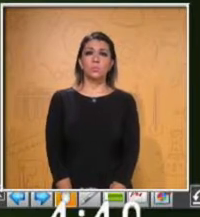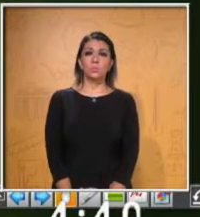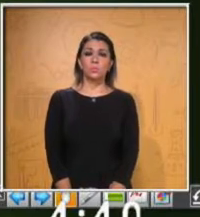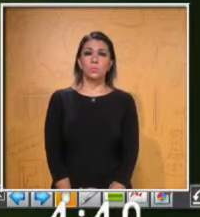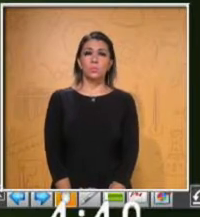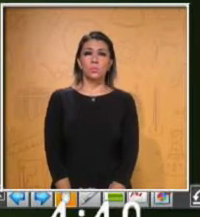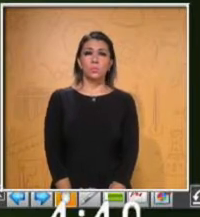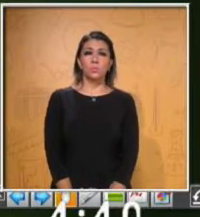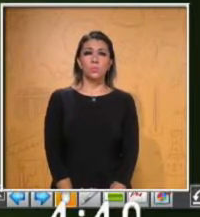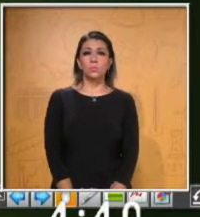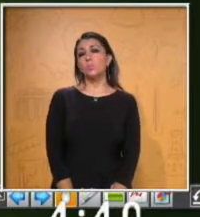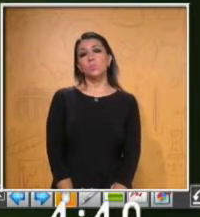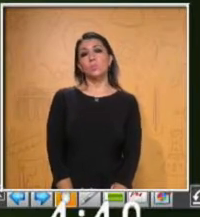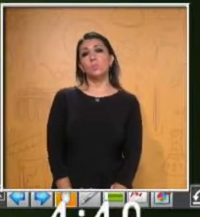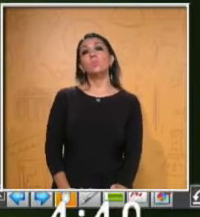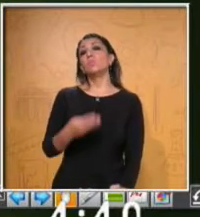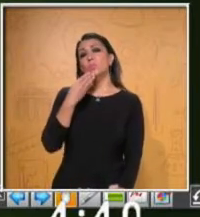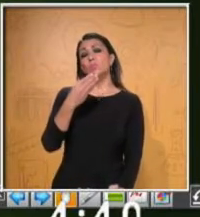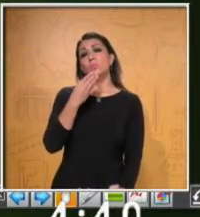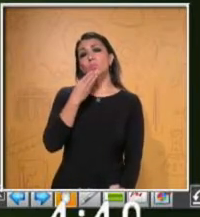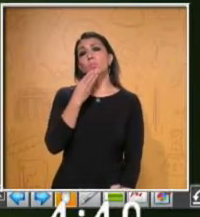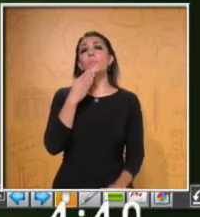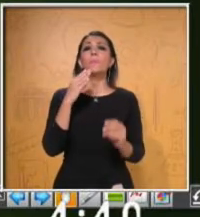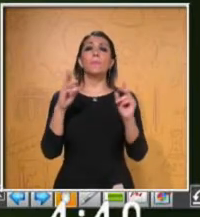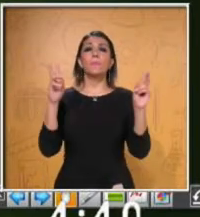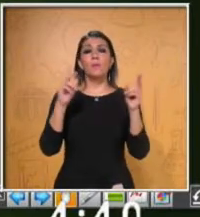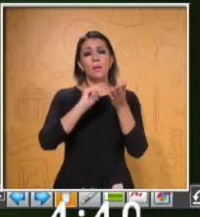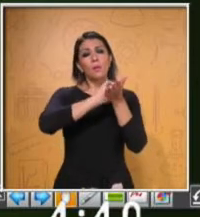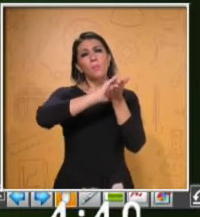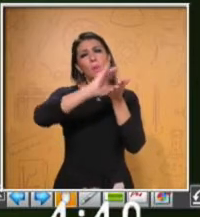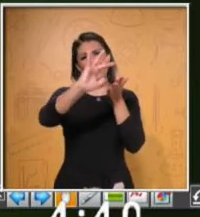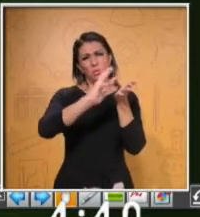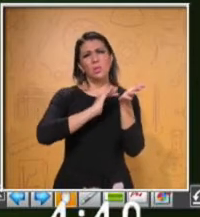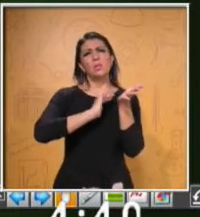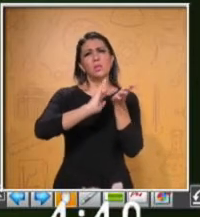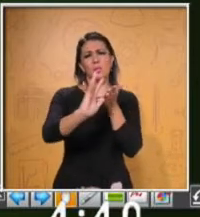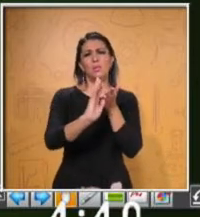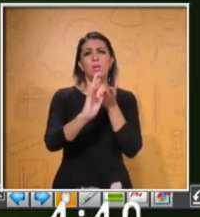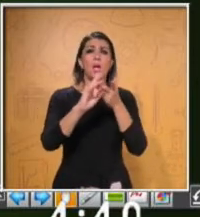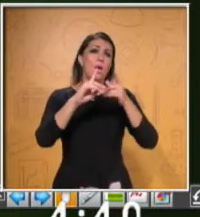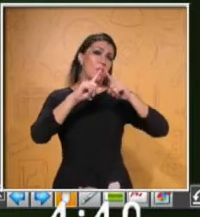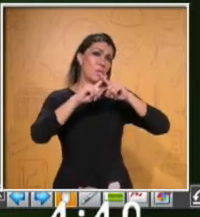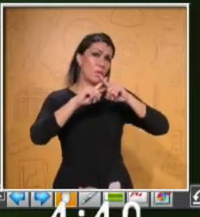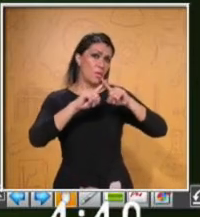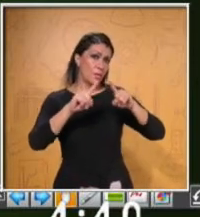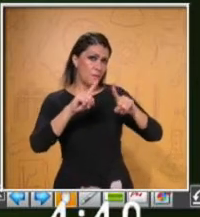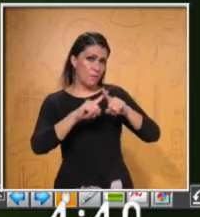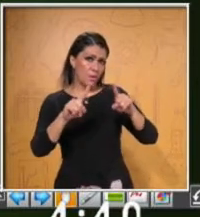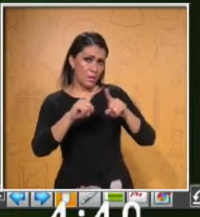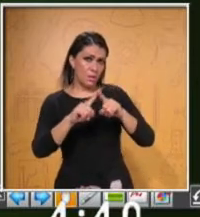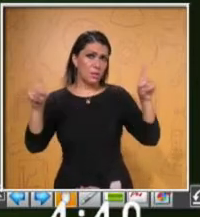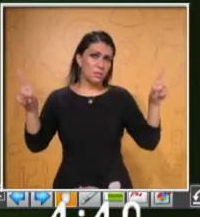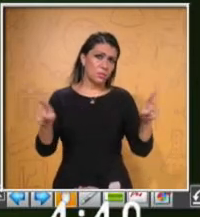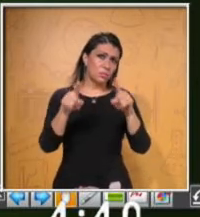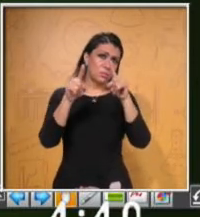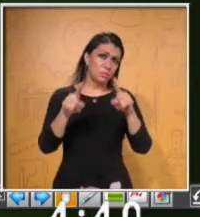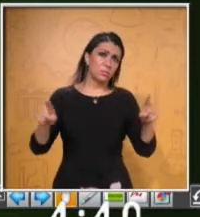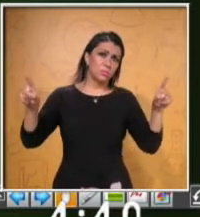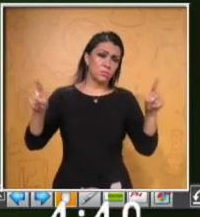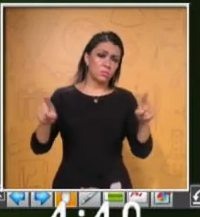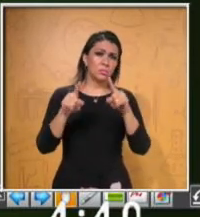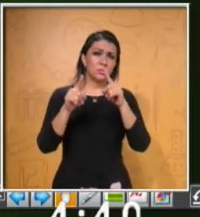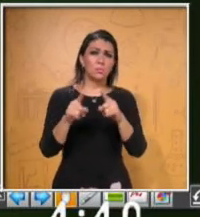in Indonesia. Hemos el texto. Dice las variedades en la música y en el idioma.